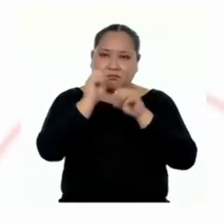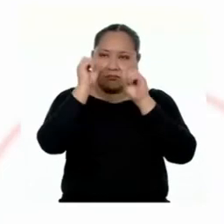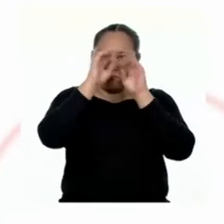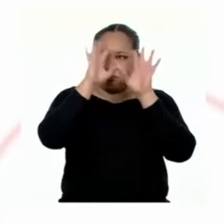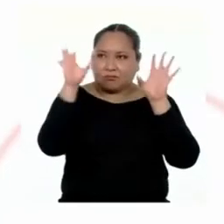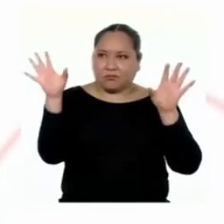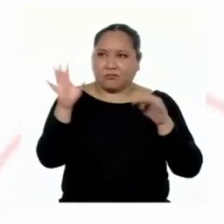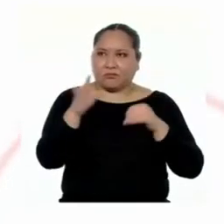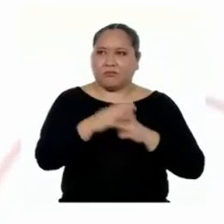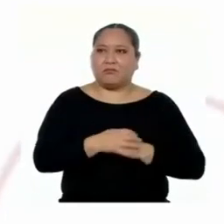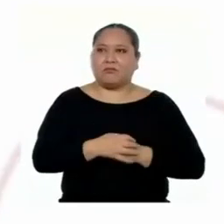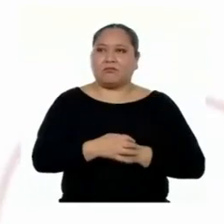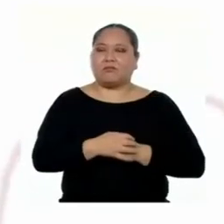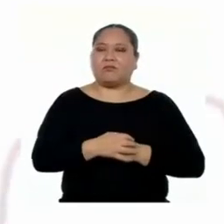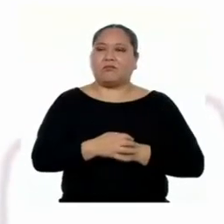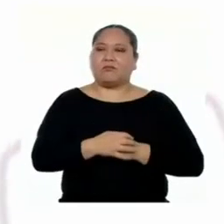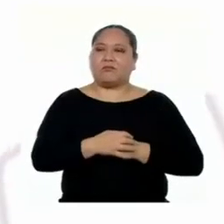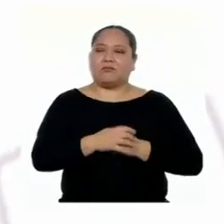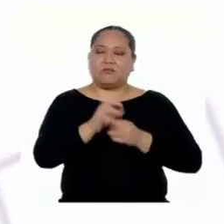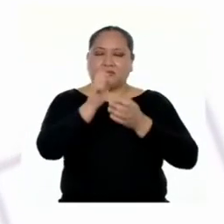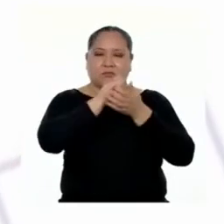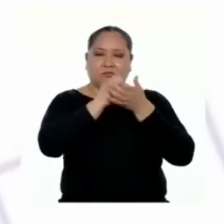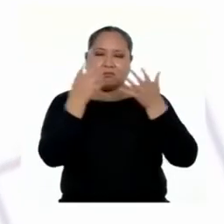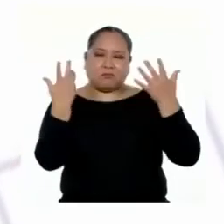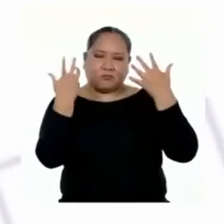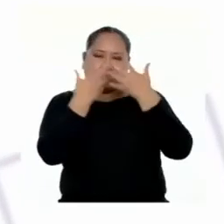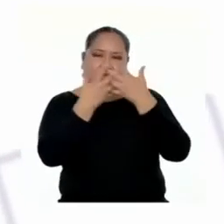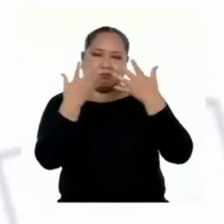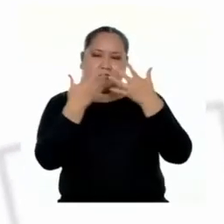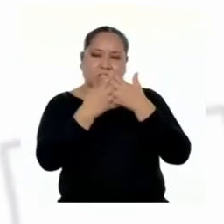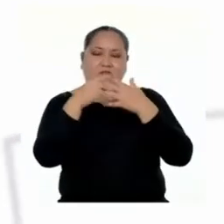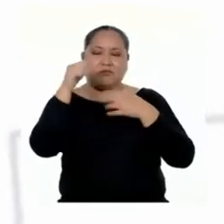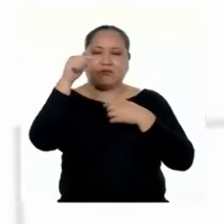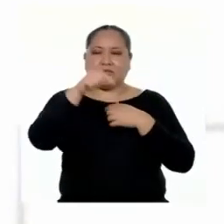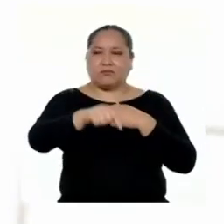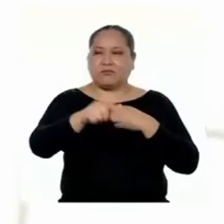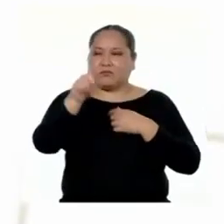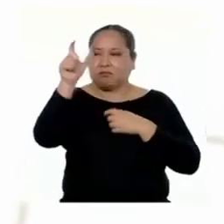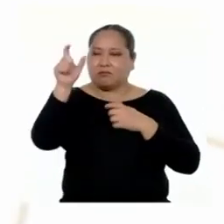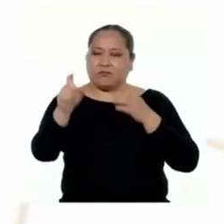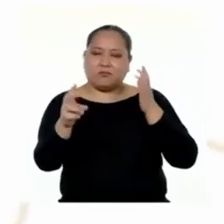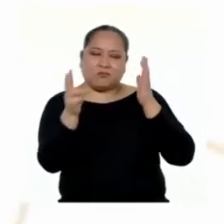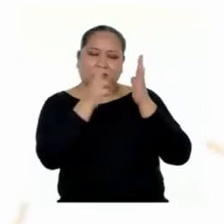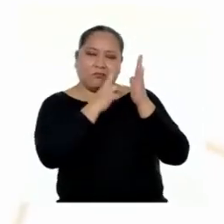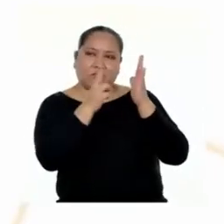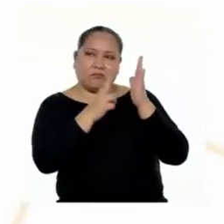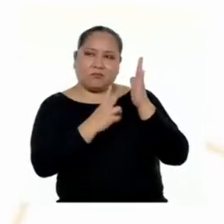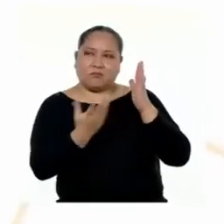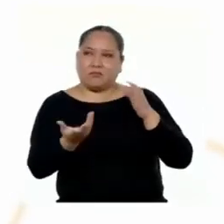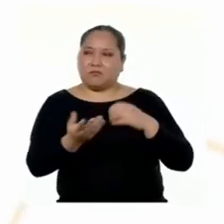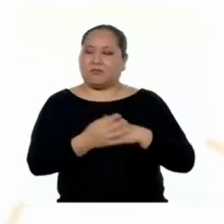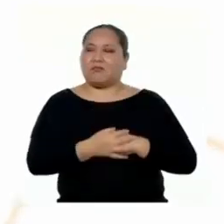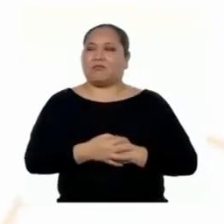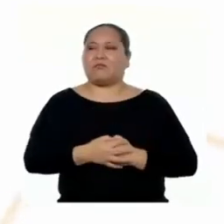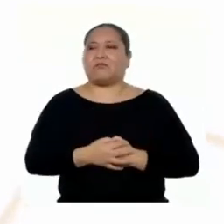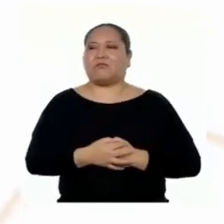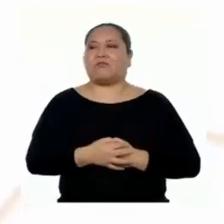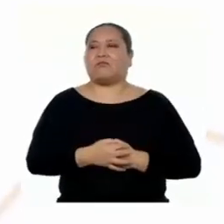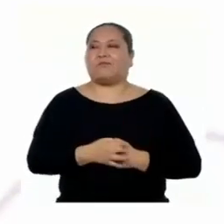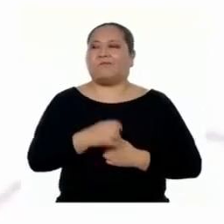son claras? ¿Están contextualizadas de acuerdo con el ámbito y el público al cual se dirigen?